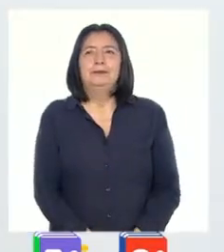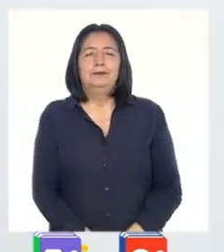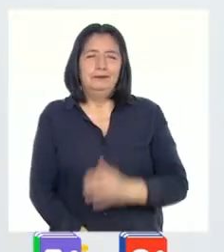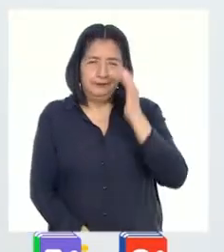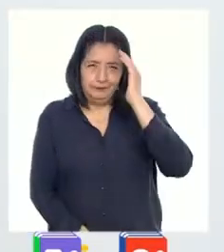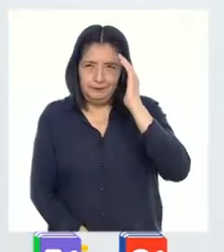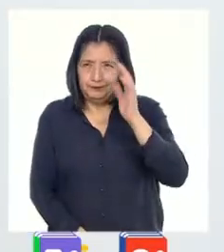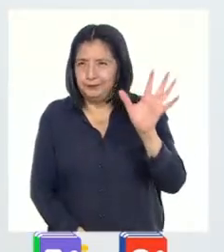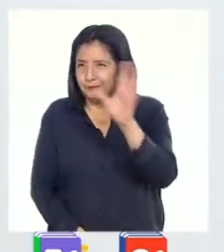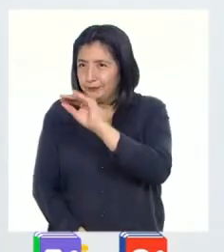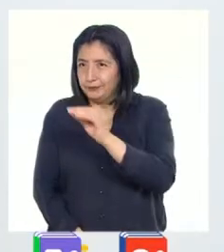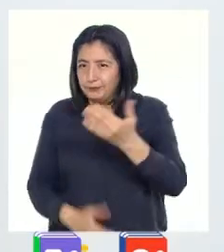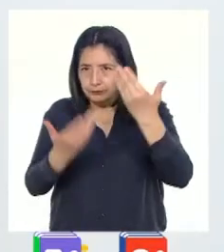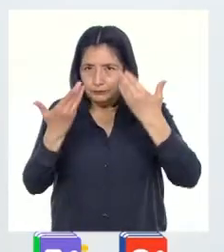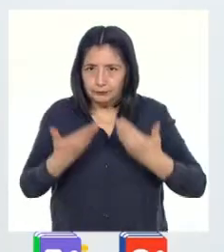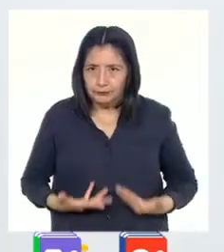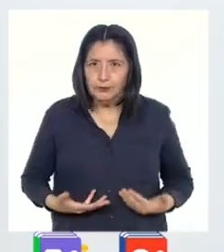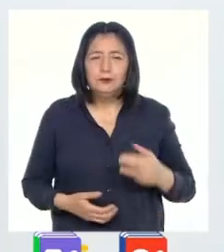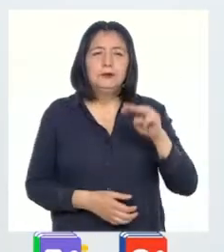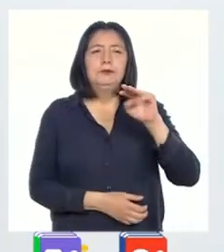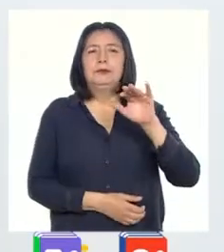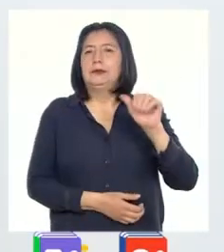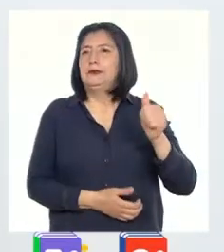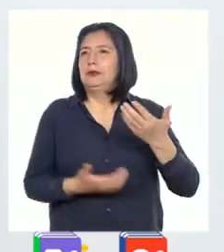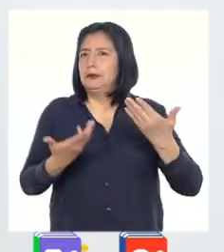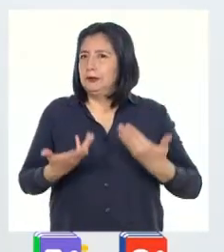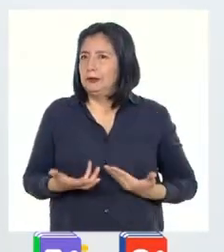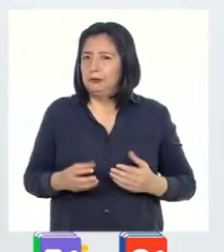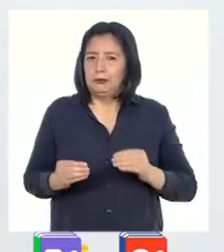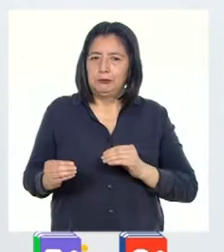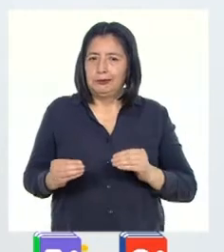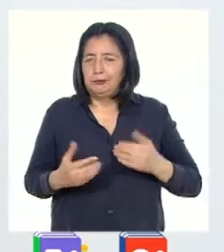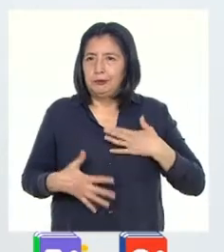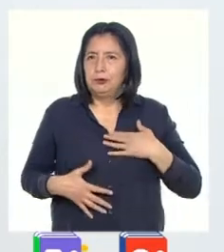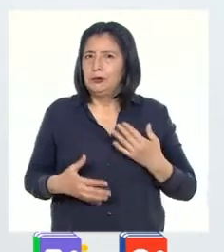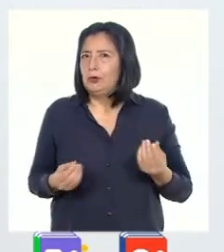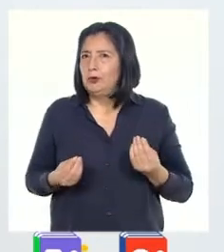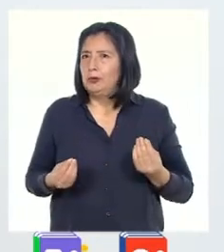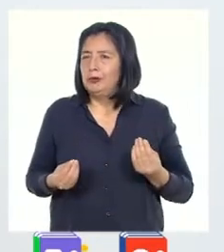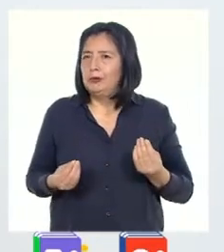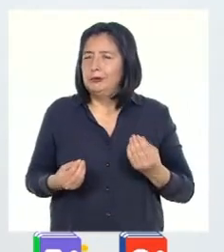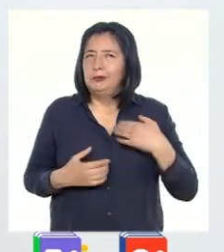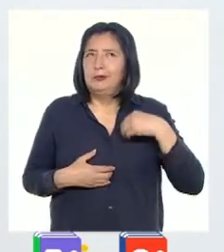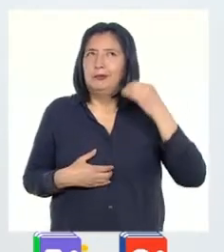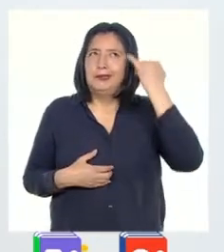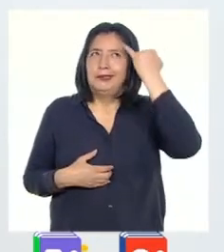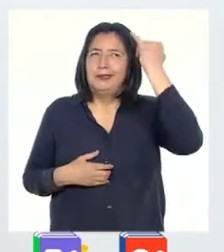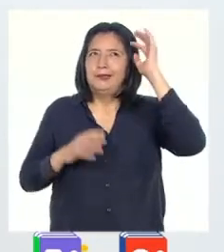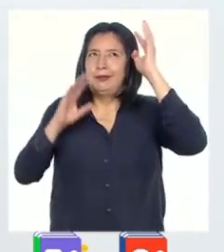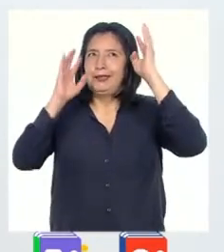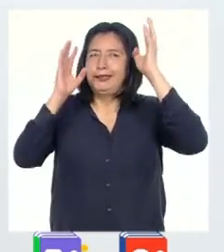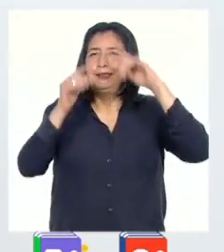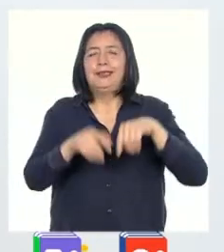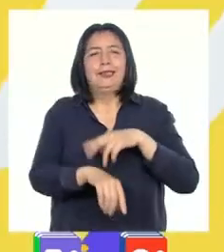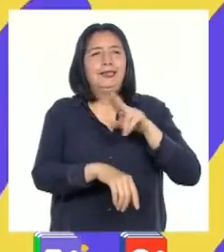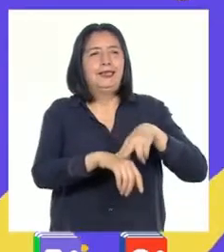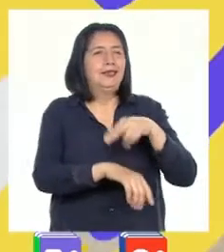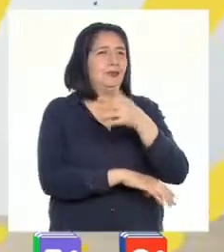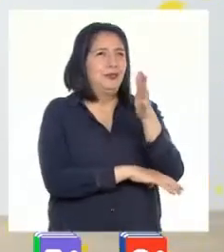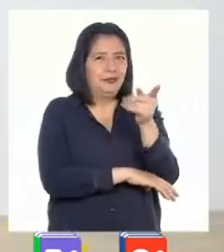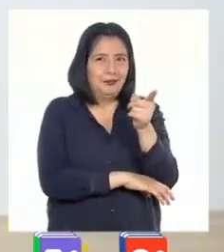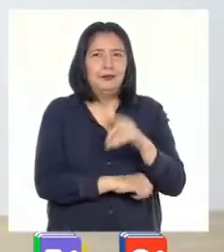Hola a todos, ¿cómo están? Yo soy Mía Noel y hoy día vamos a movernos desde nuestra imaginación y la naturaleza.